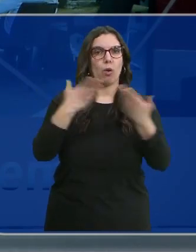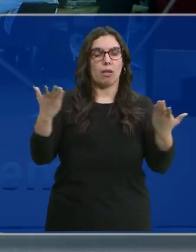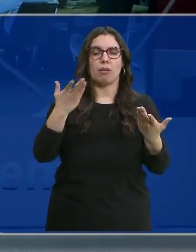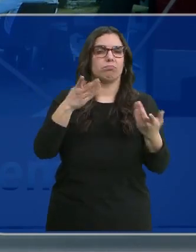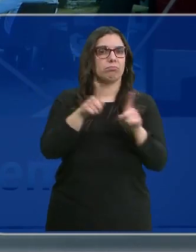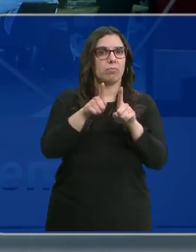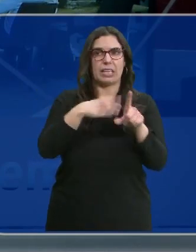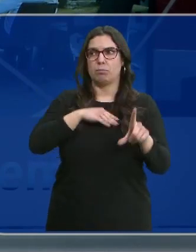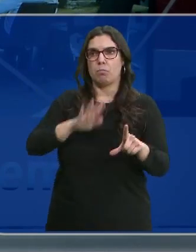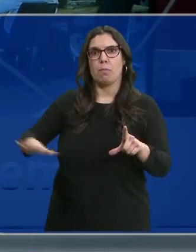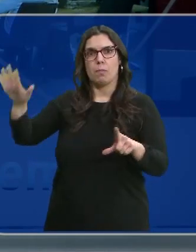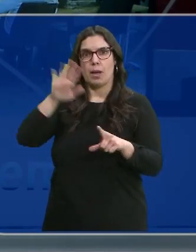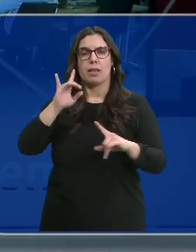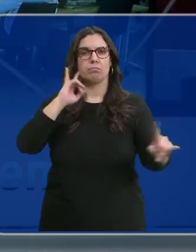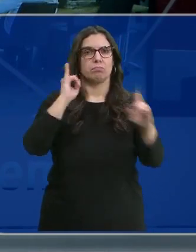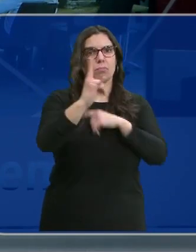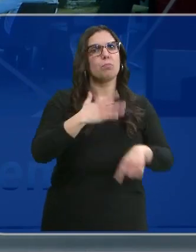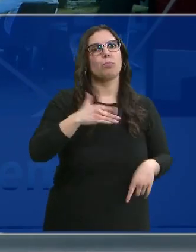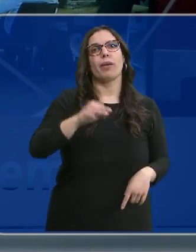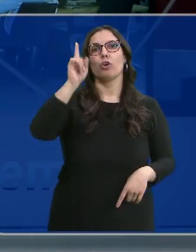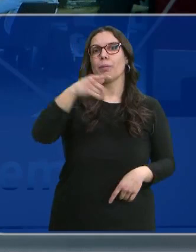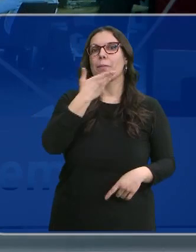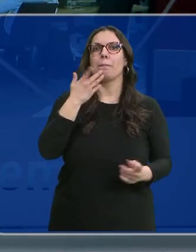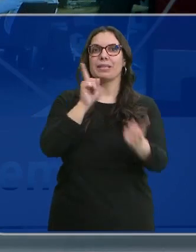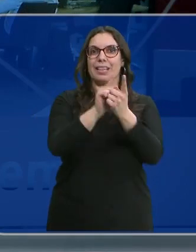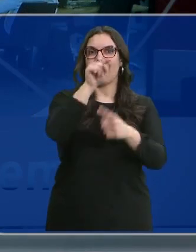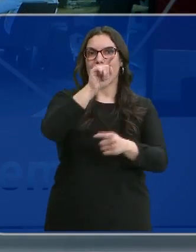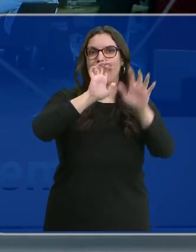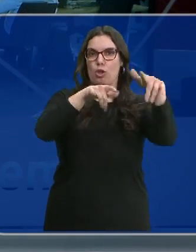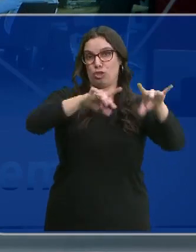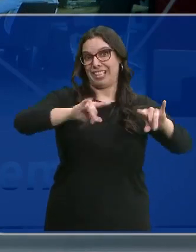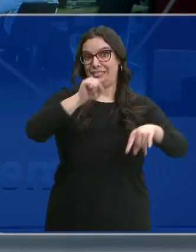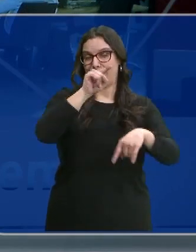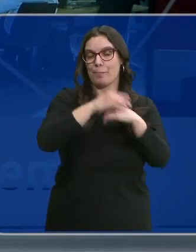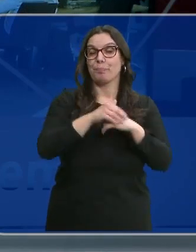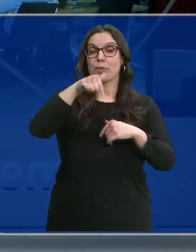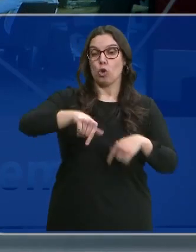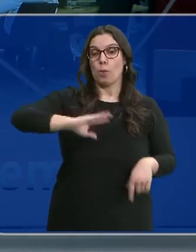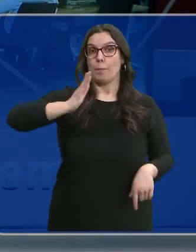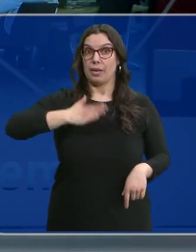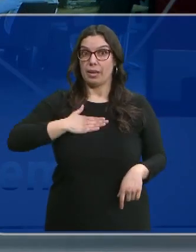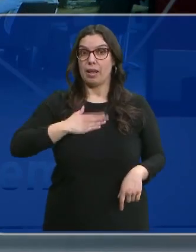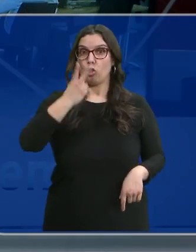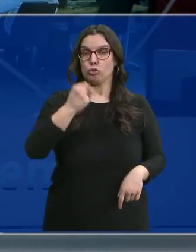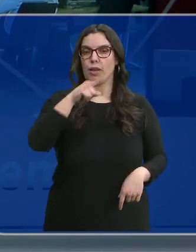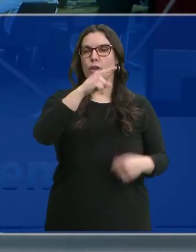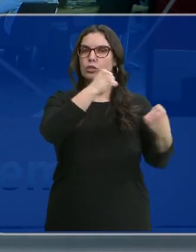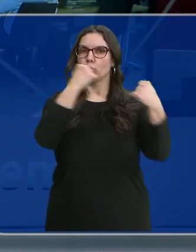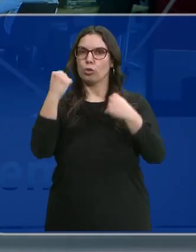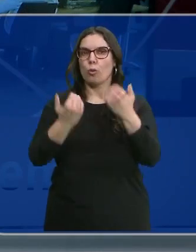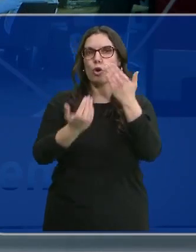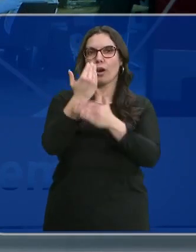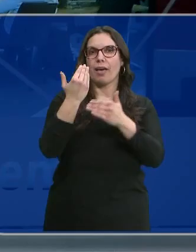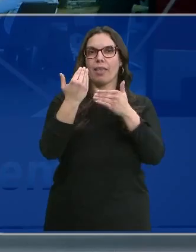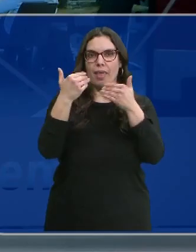telefónica para toda España y también de forma presencial en León, donde está su sede. Durante hoy y mañana, la institución ha organizado unas puertas